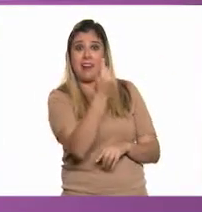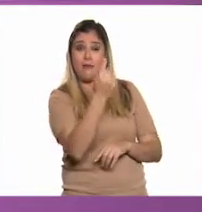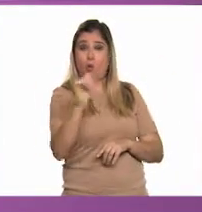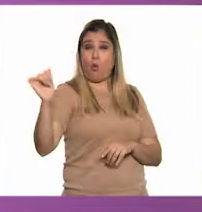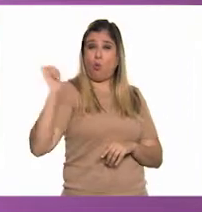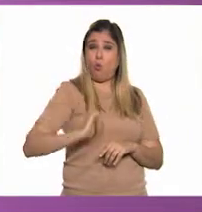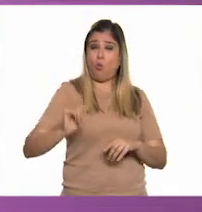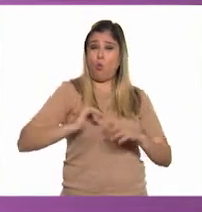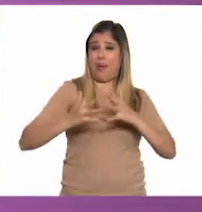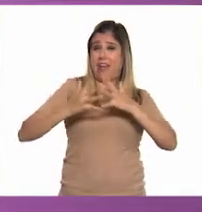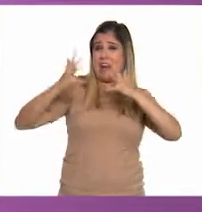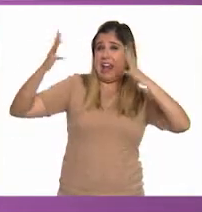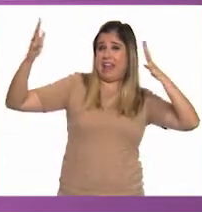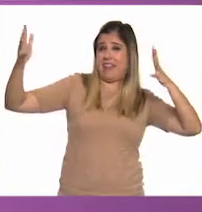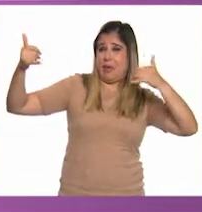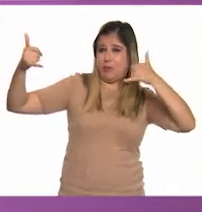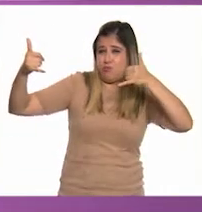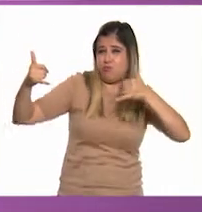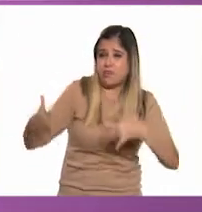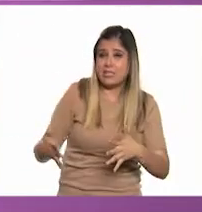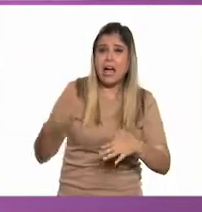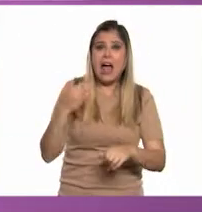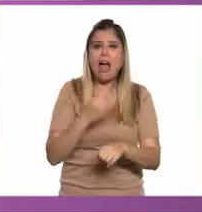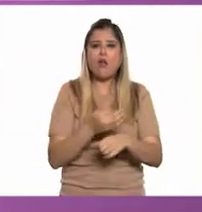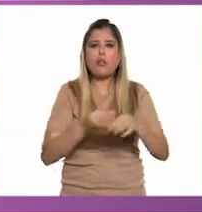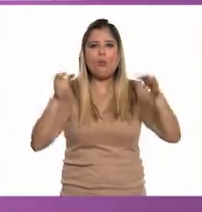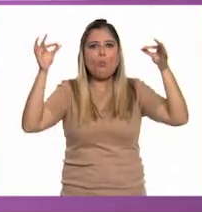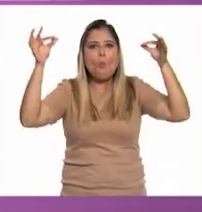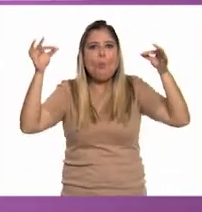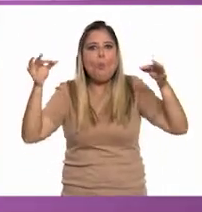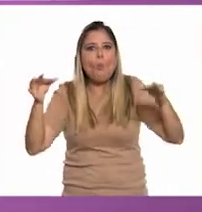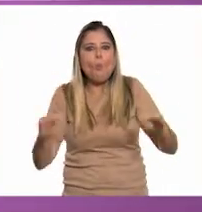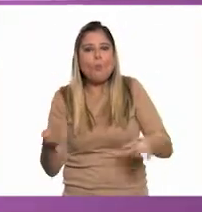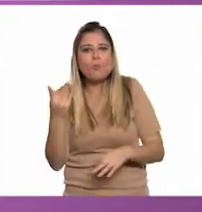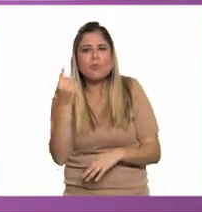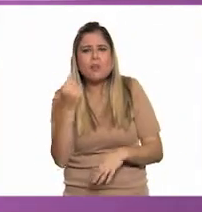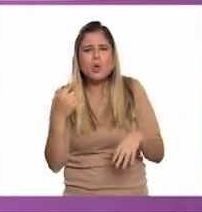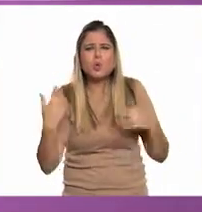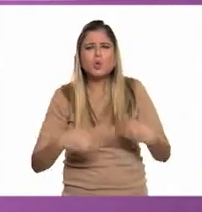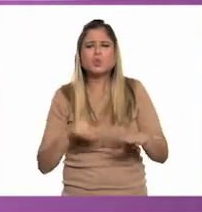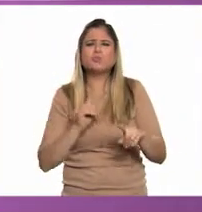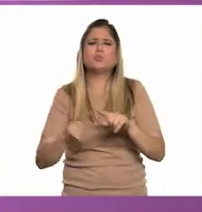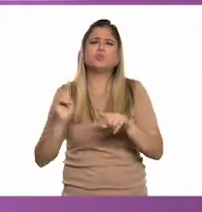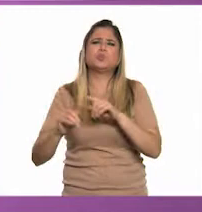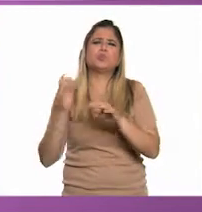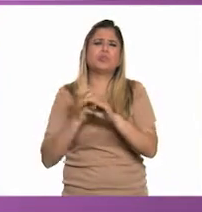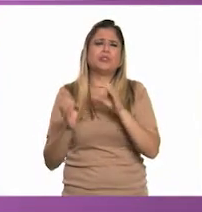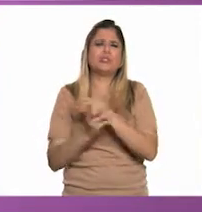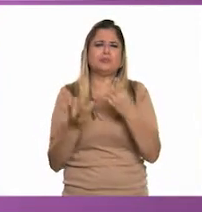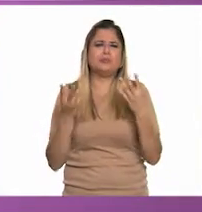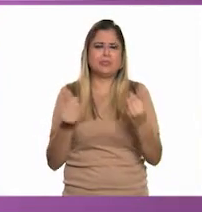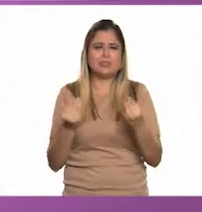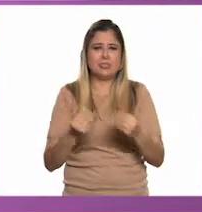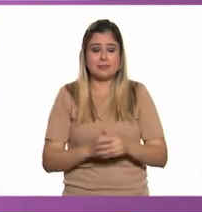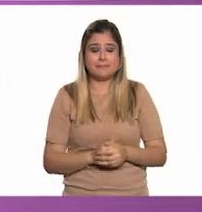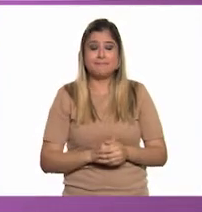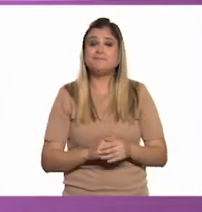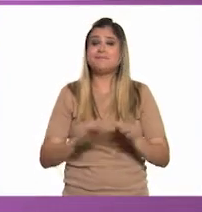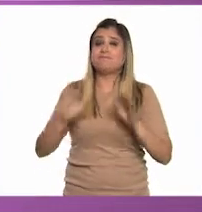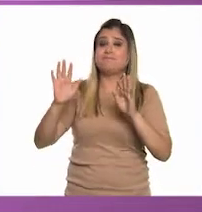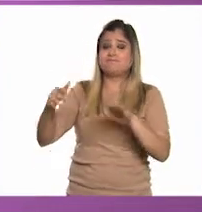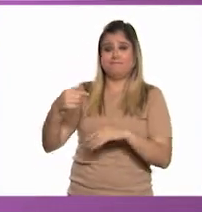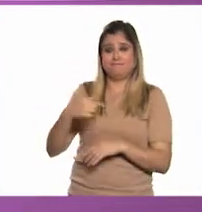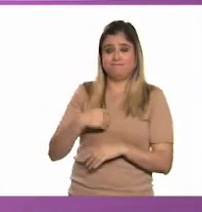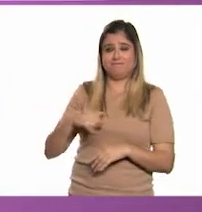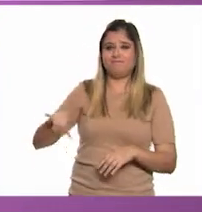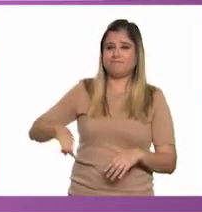grandes y pesadas y ahora son más delgaditas? ¡Ay, tantas cosas! Pues yo también me he interesado en